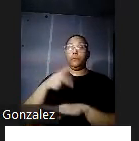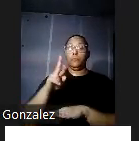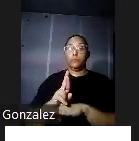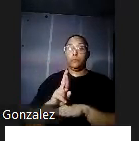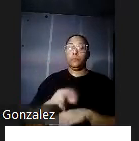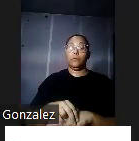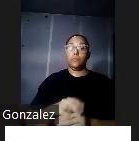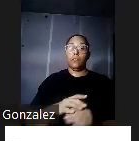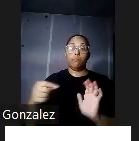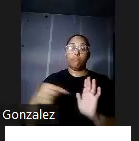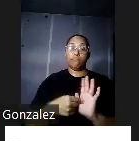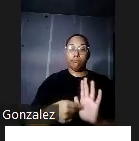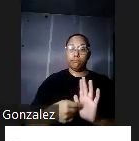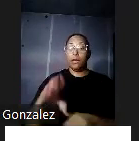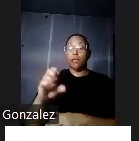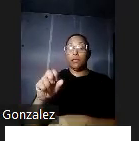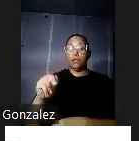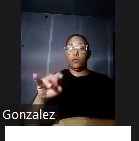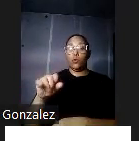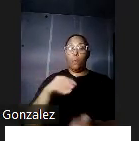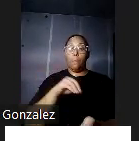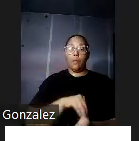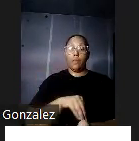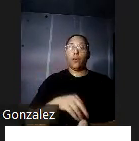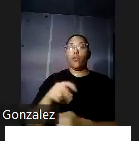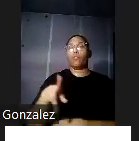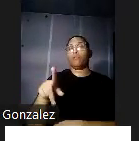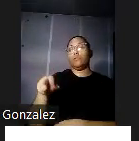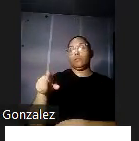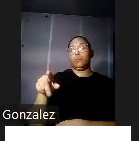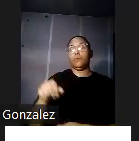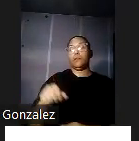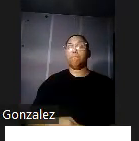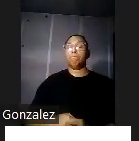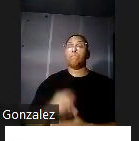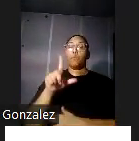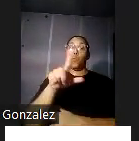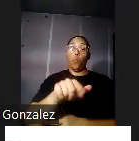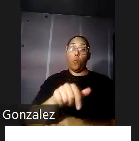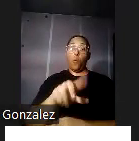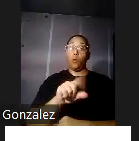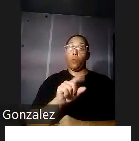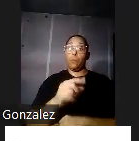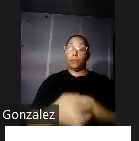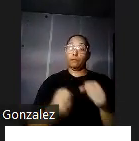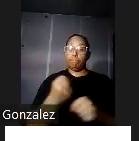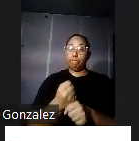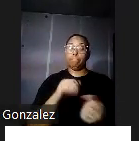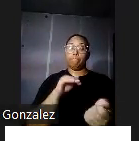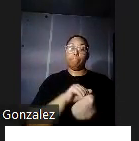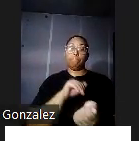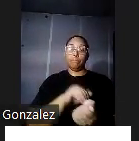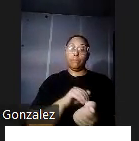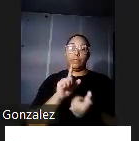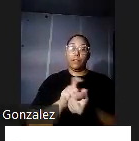centro médico de Puerto Rico en Río Piedra durante los siguientes 20 años la escuela de medicina tropical se convirtió